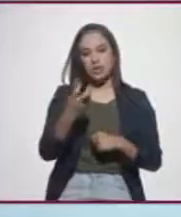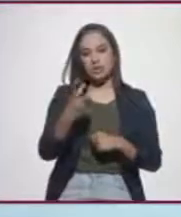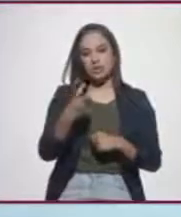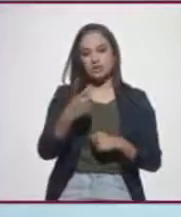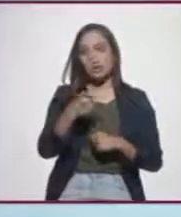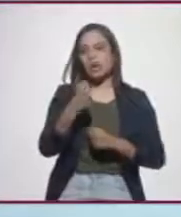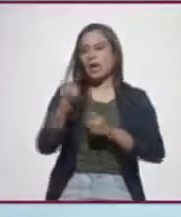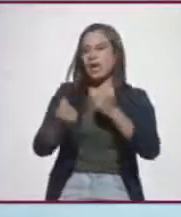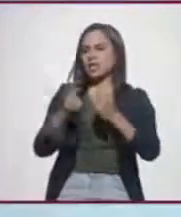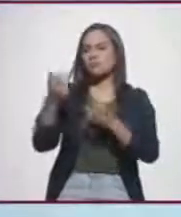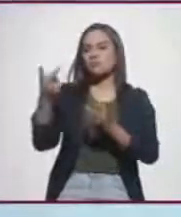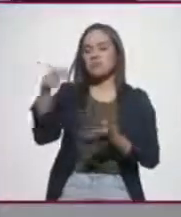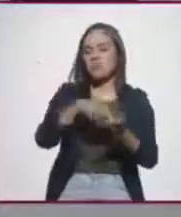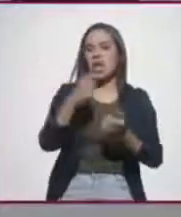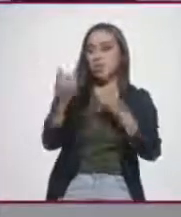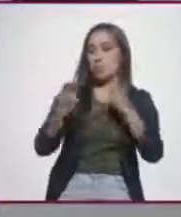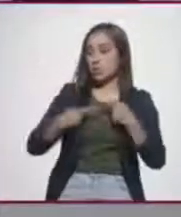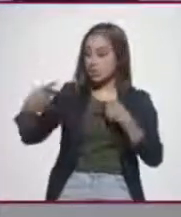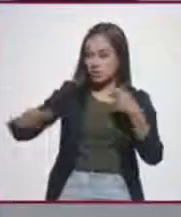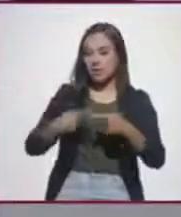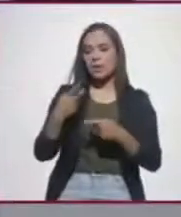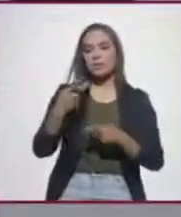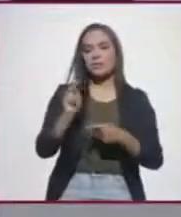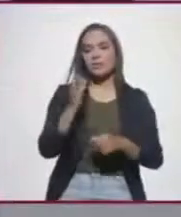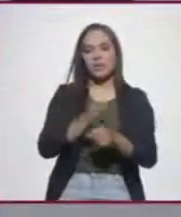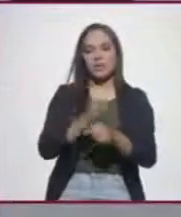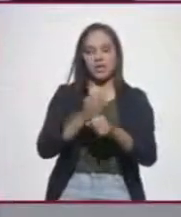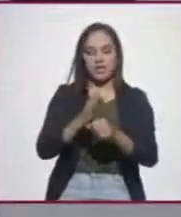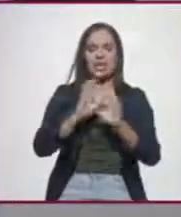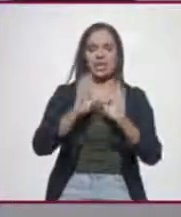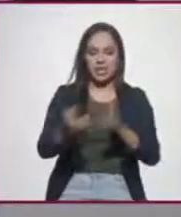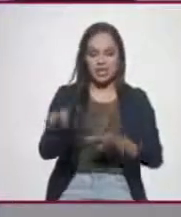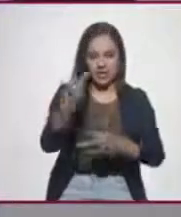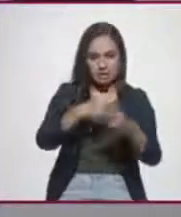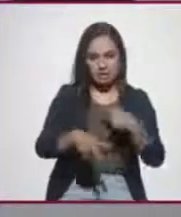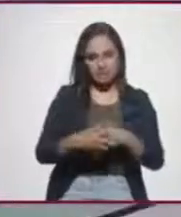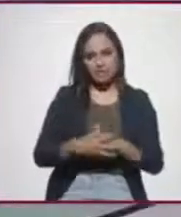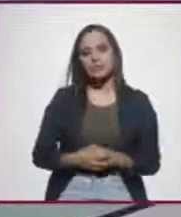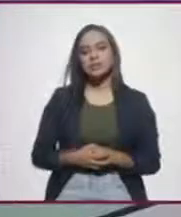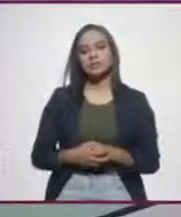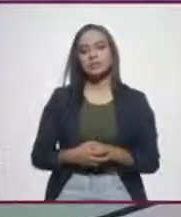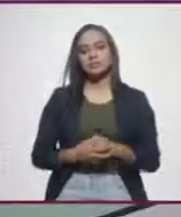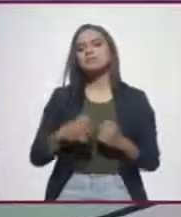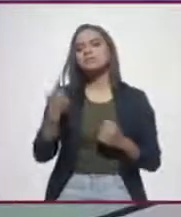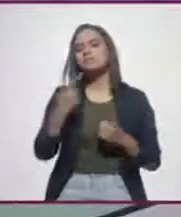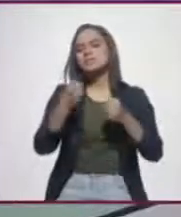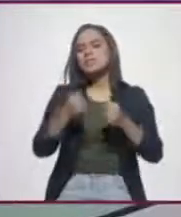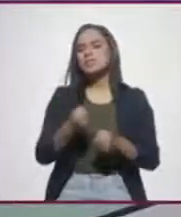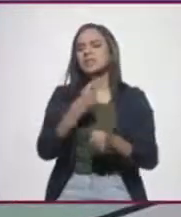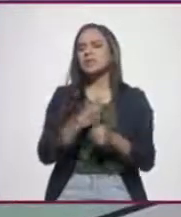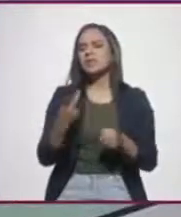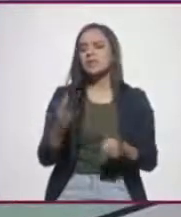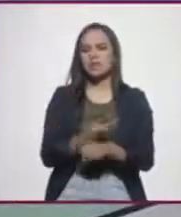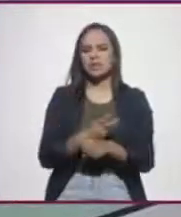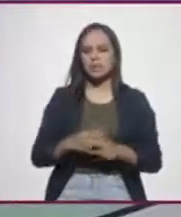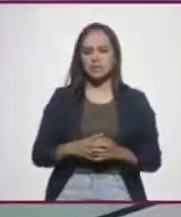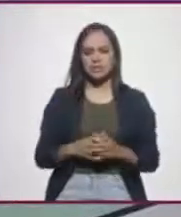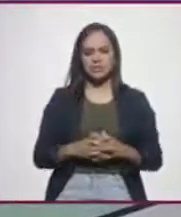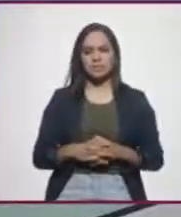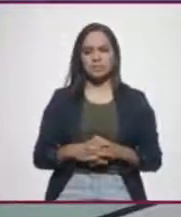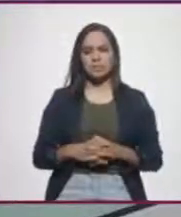para quienes nos preguntaban, pero ahí vas. Así es, todo bien, todo. Muy bien, perfecto. ¿Qué hay con la seguridad, Paco? Mira, pues,